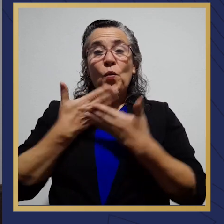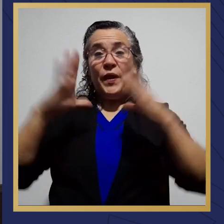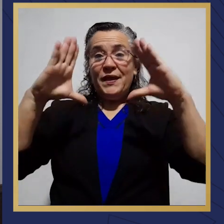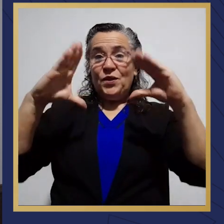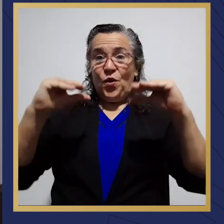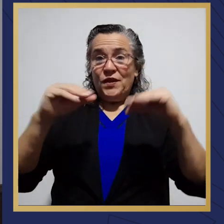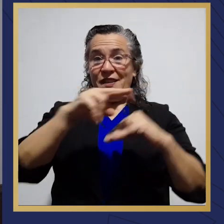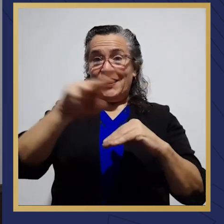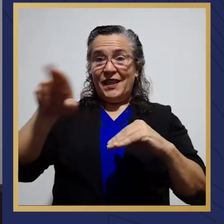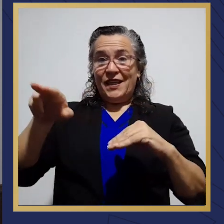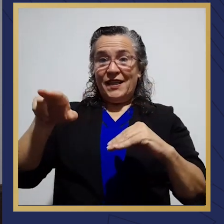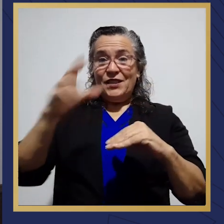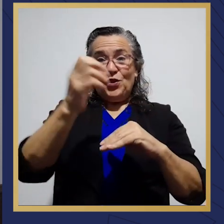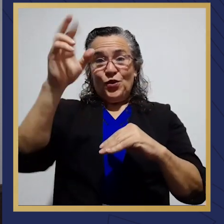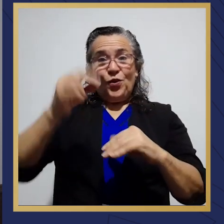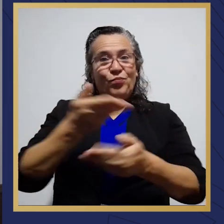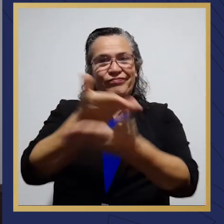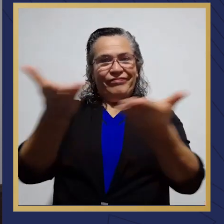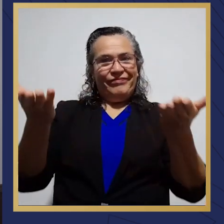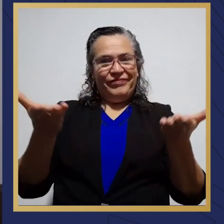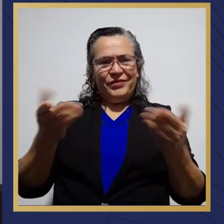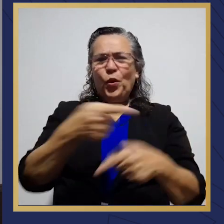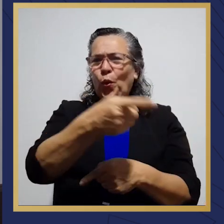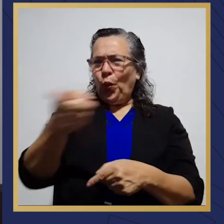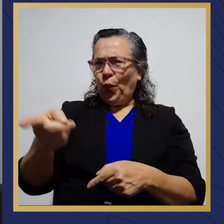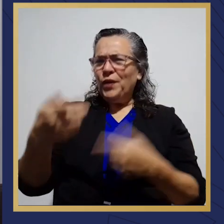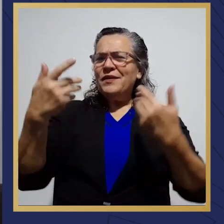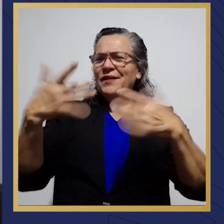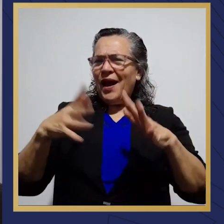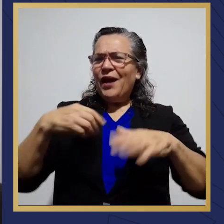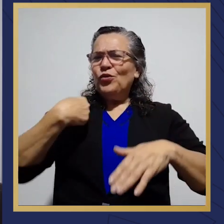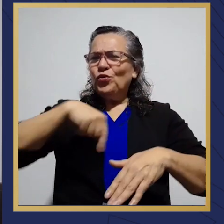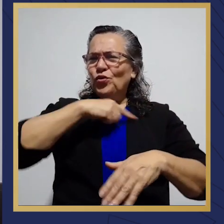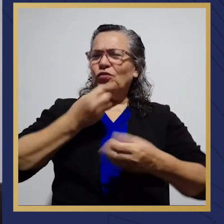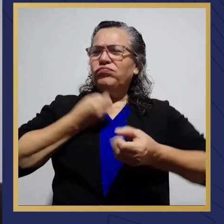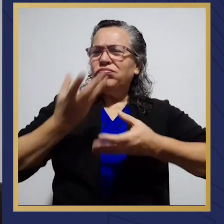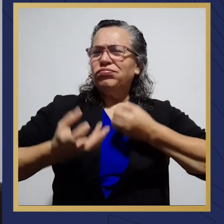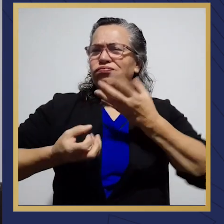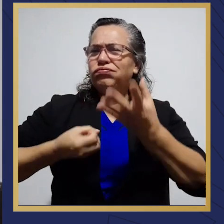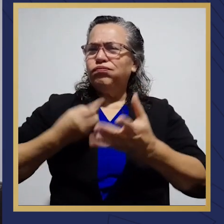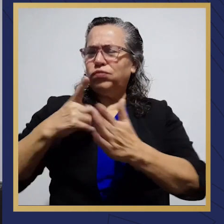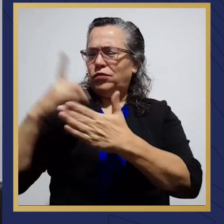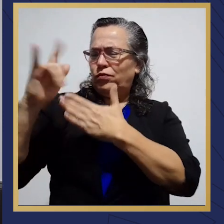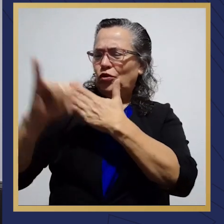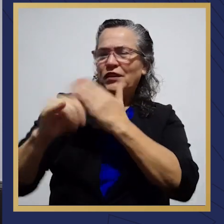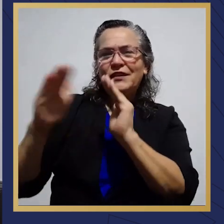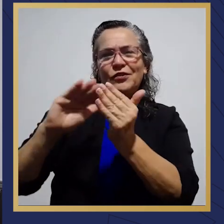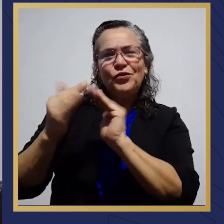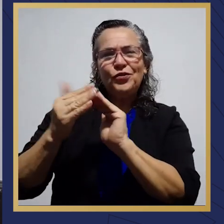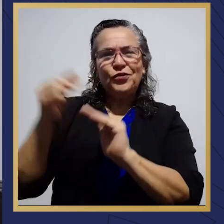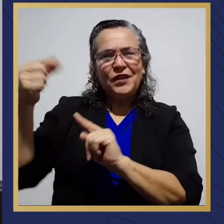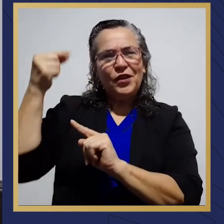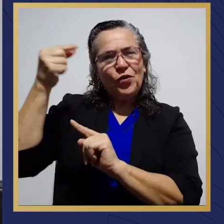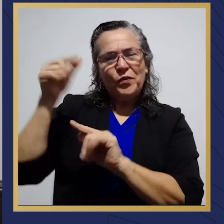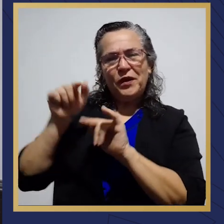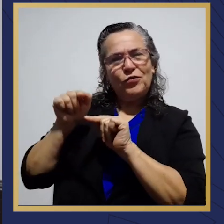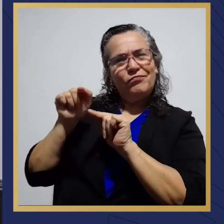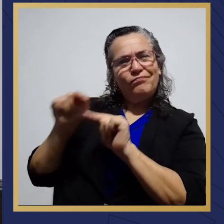Buenas noches compatriotas. Ustedes nos han oído hablar ya mucho del proyecto de Ciudad Gobierno.